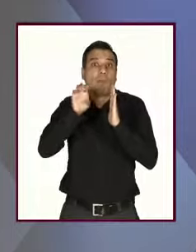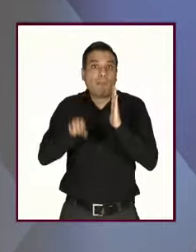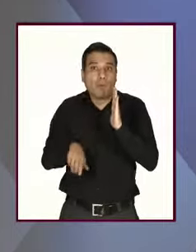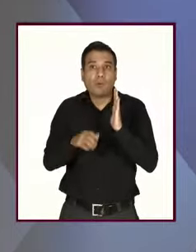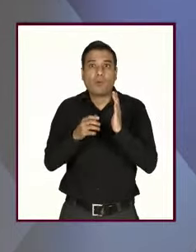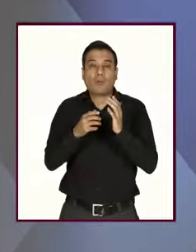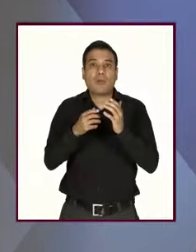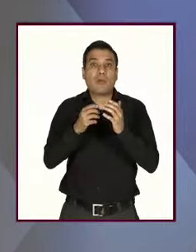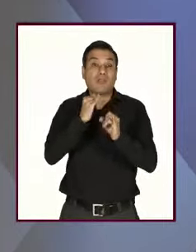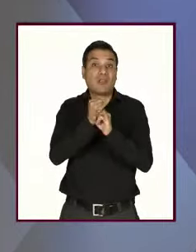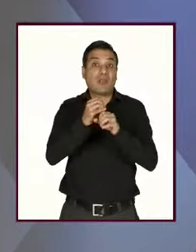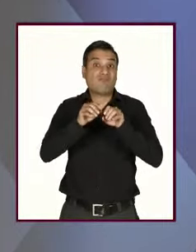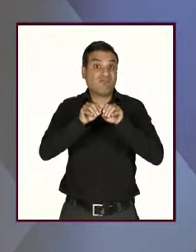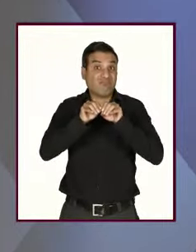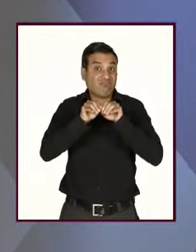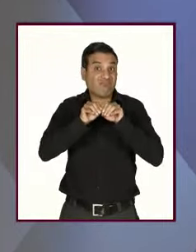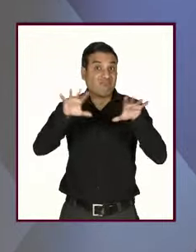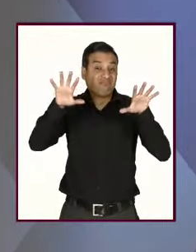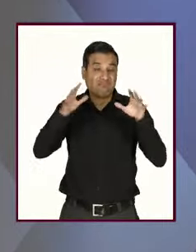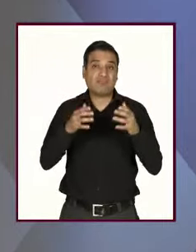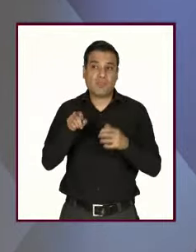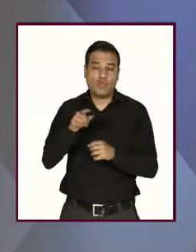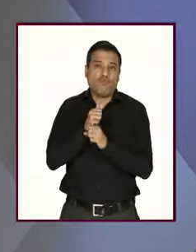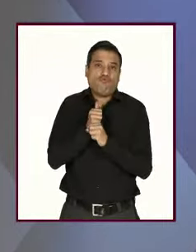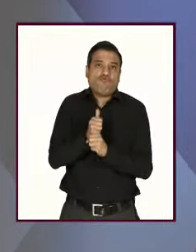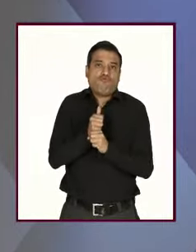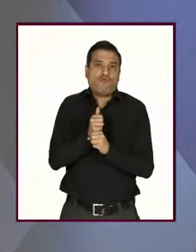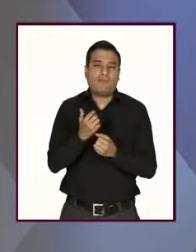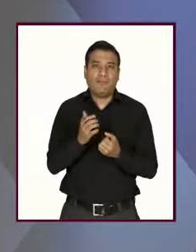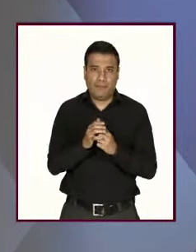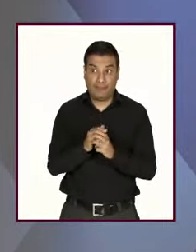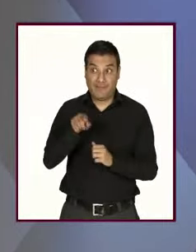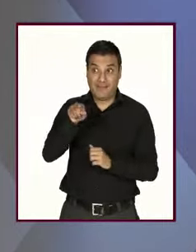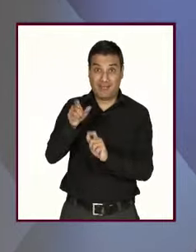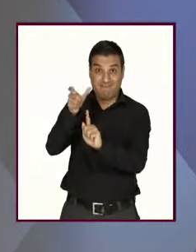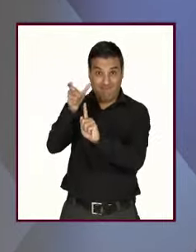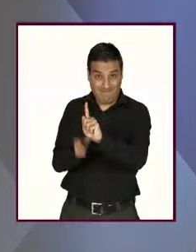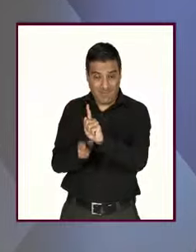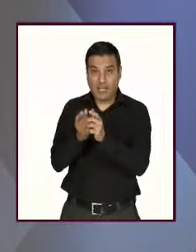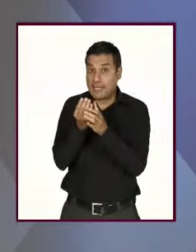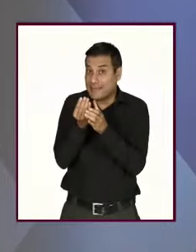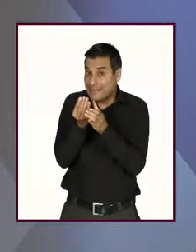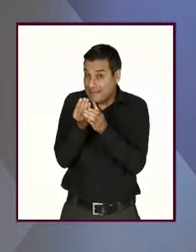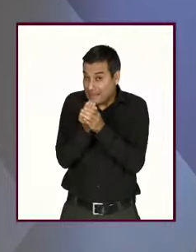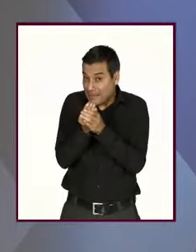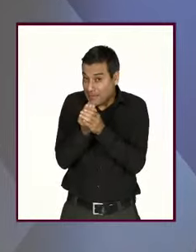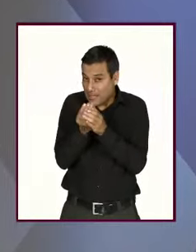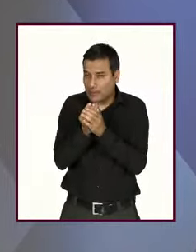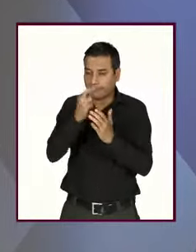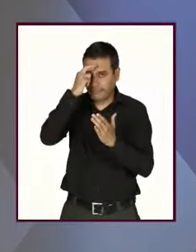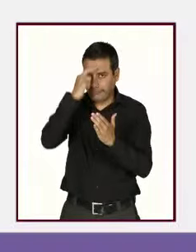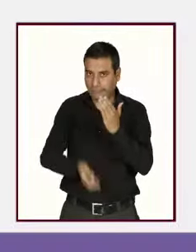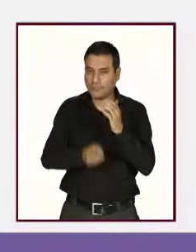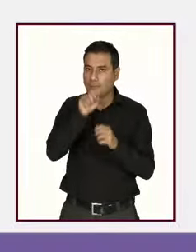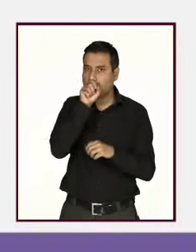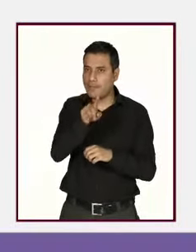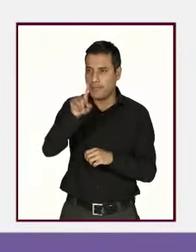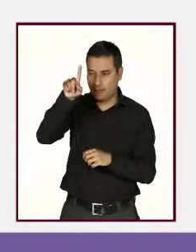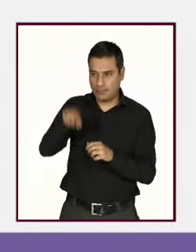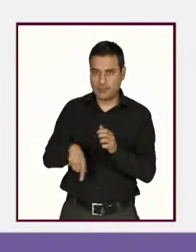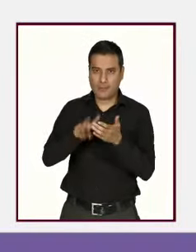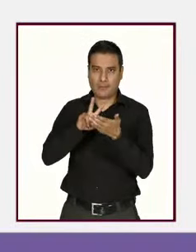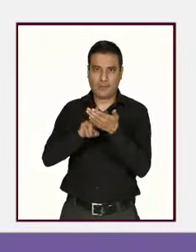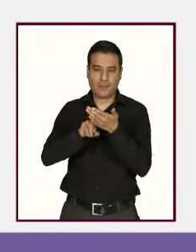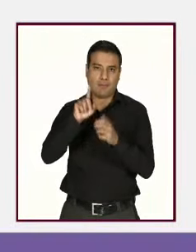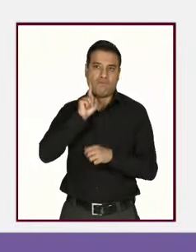medios. Y provocan una afectación directa a la intimidad, la privacidad y a la dignidad de las